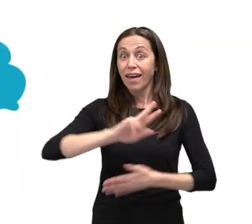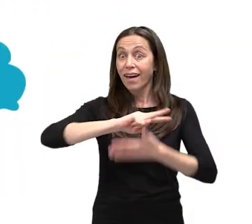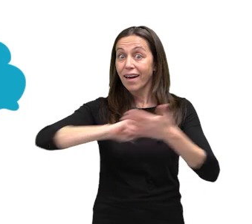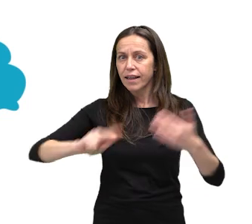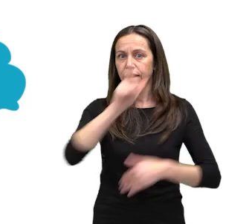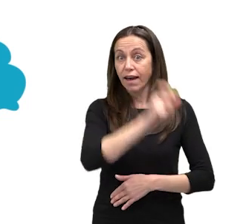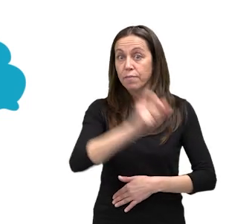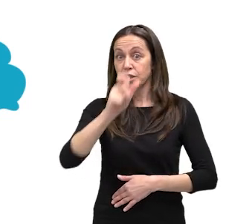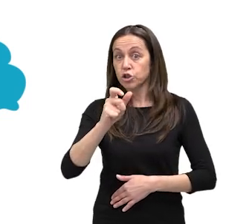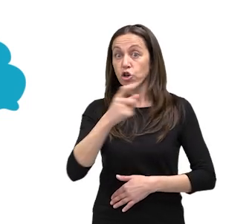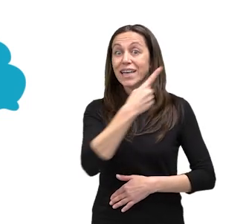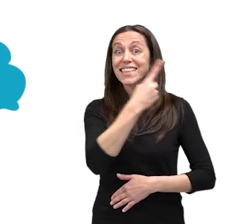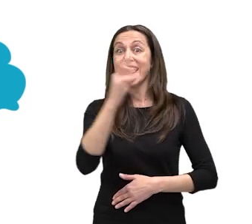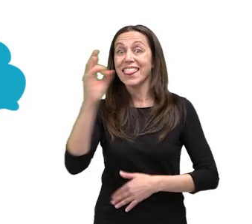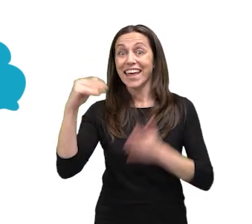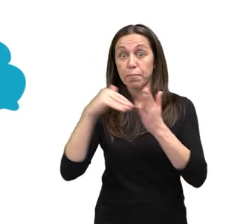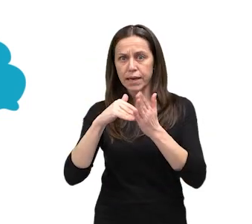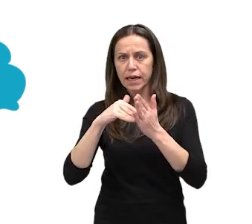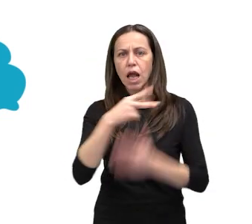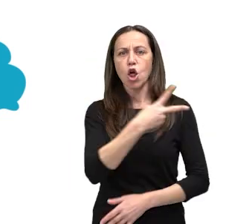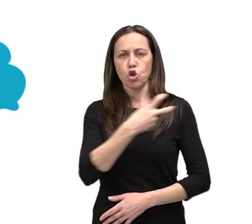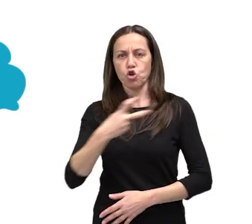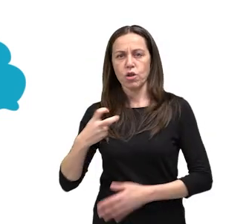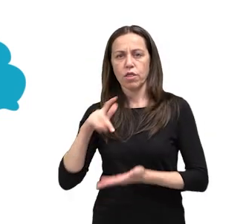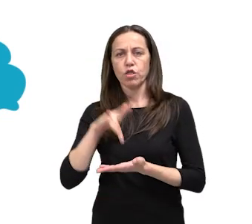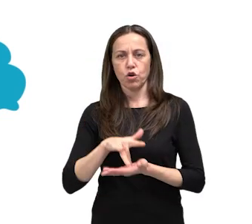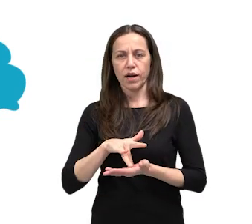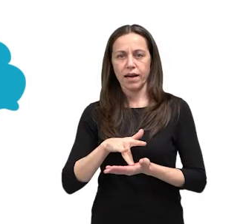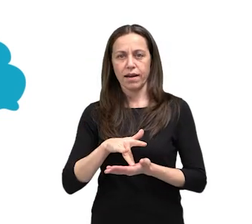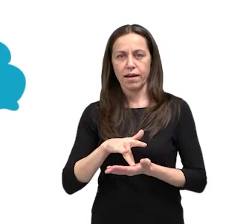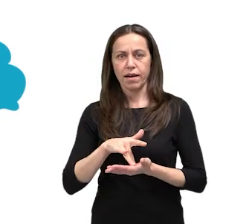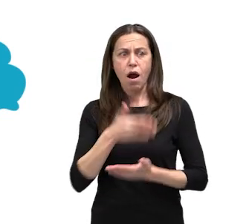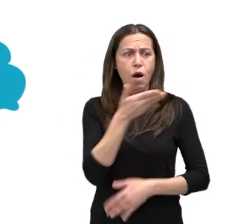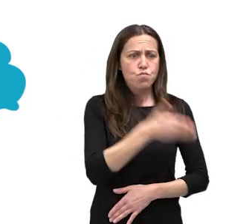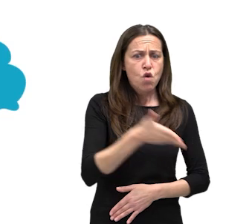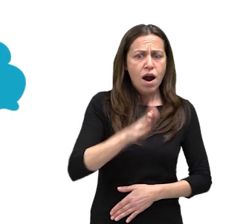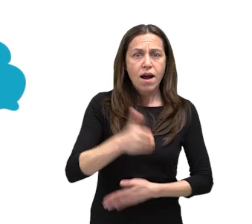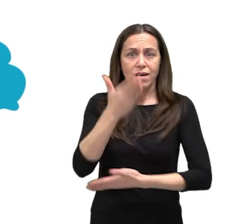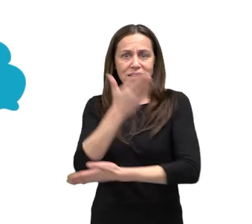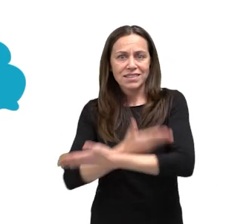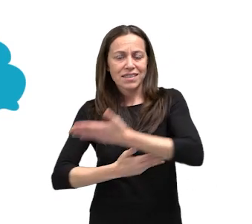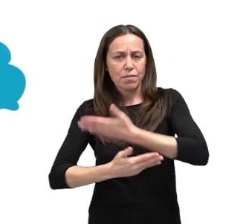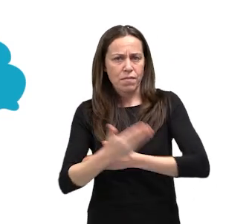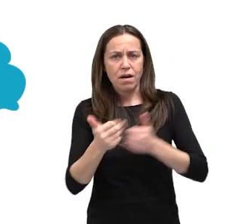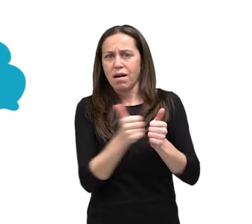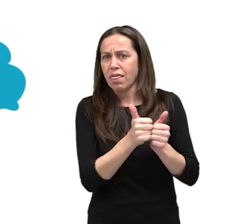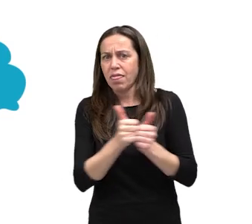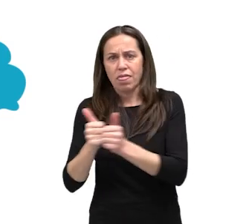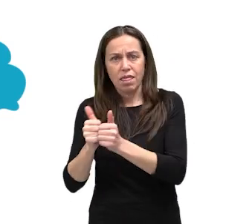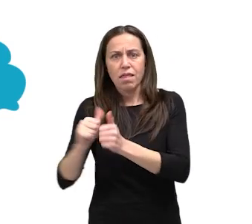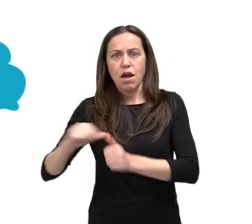en Galicia, houve máis de 200 casos por cada 100.000 habitantes. O ictus é causa importante de mortalidade,